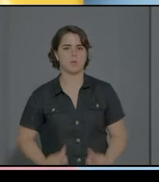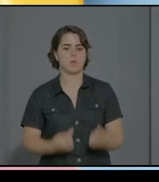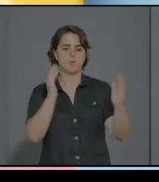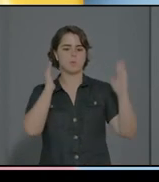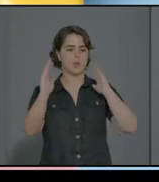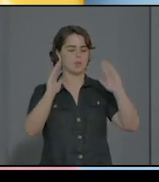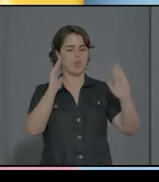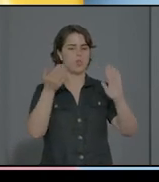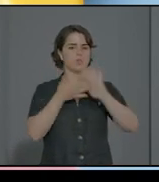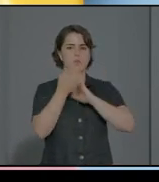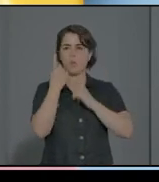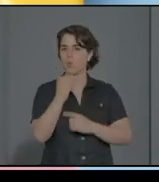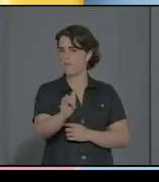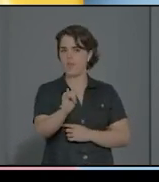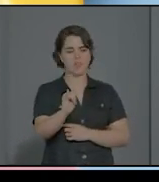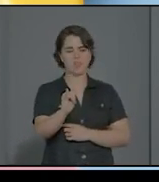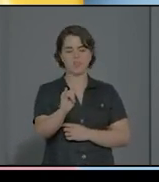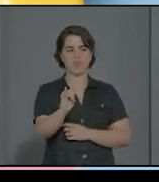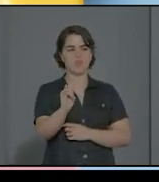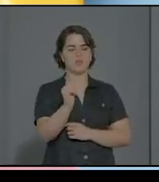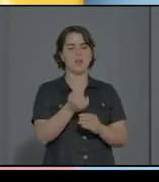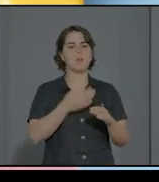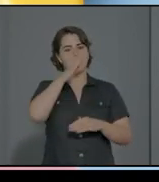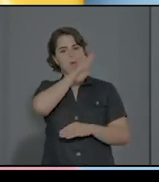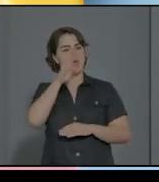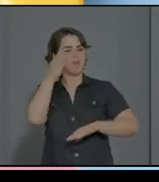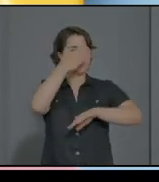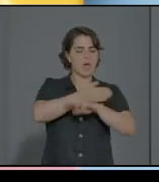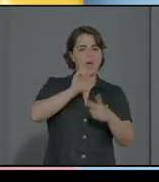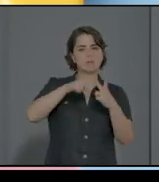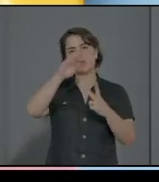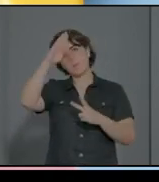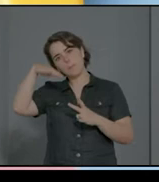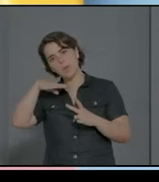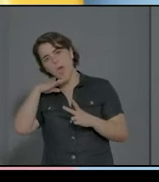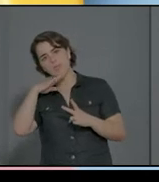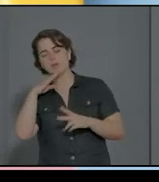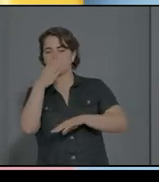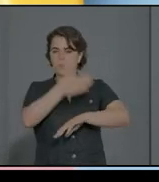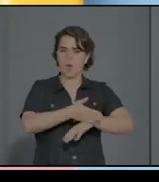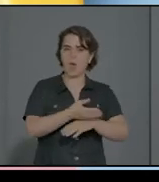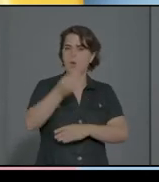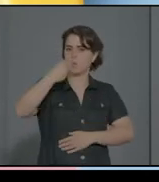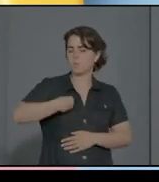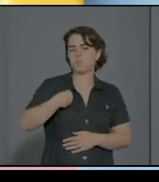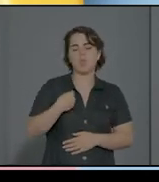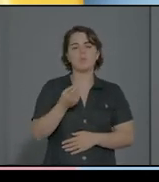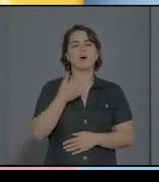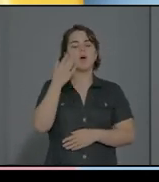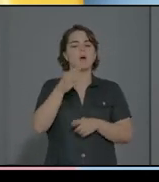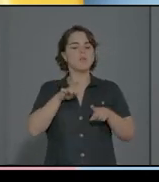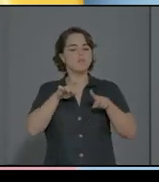pues, acude la madre, la vez siguiente acude el padre. Mientras tanto, también se lleva a cabo el trabajo con el niño. El